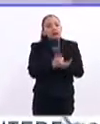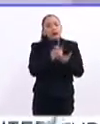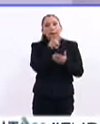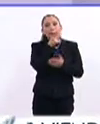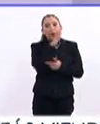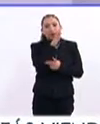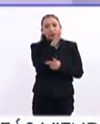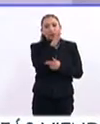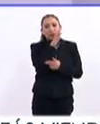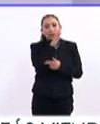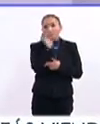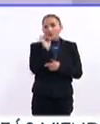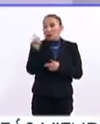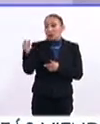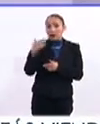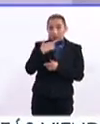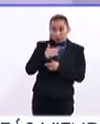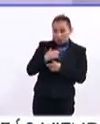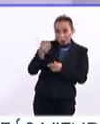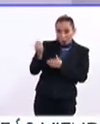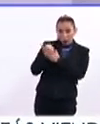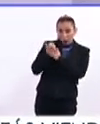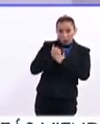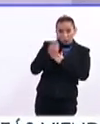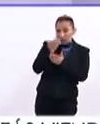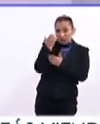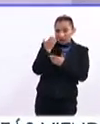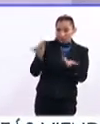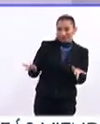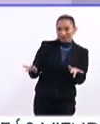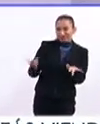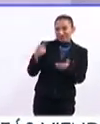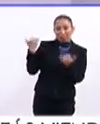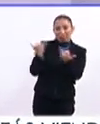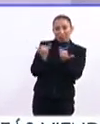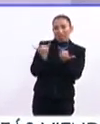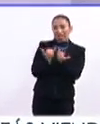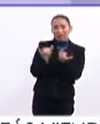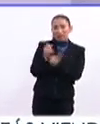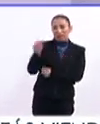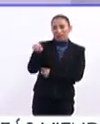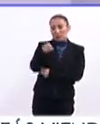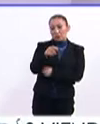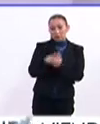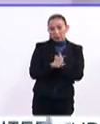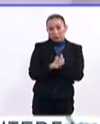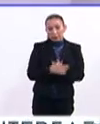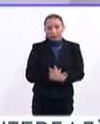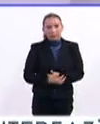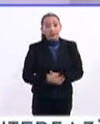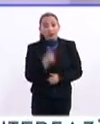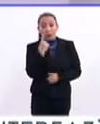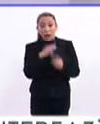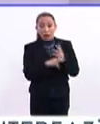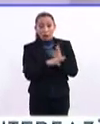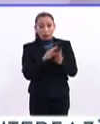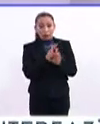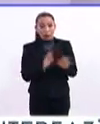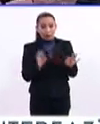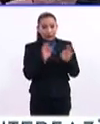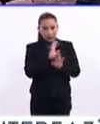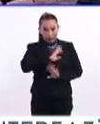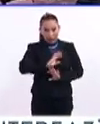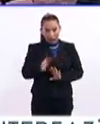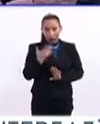los padres si no obtienen respuestas y resultados en un ámbito local? Bueno, yo creo que lo muy importante es